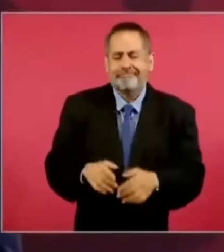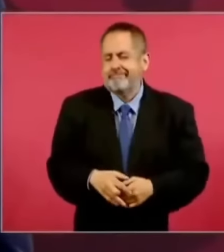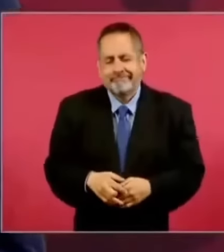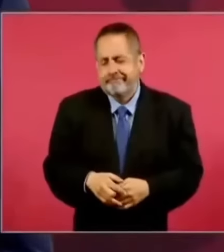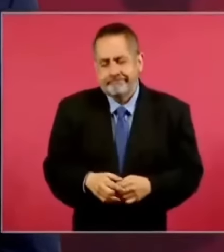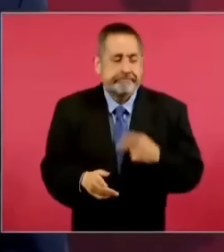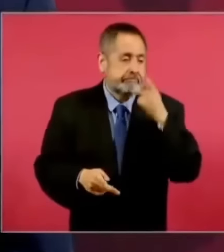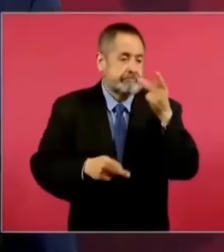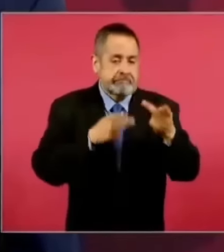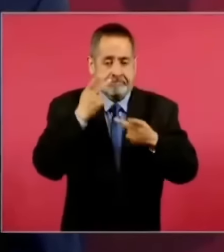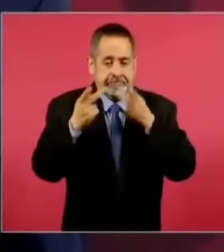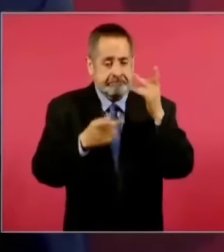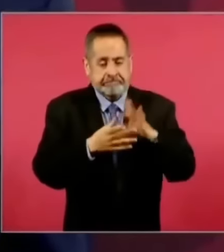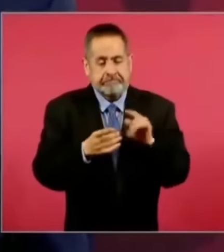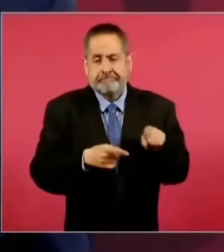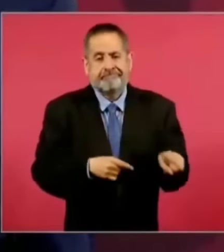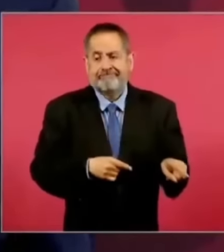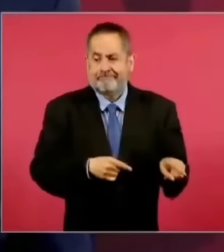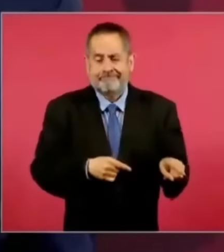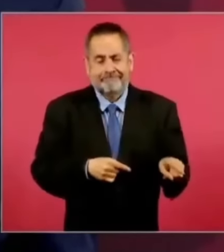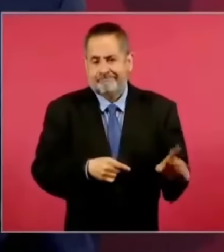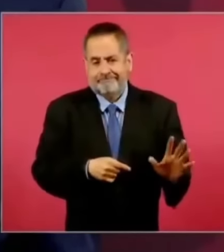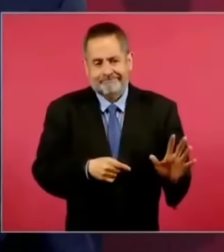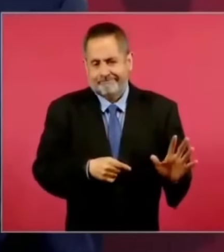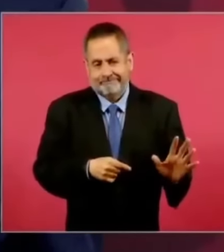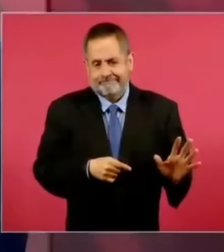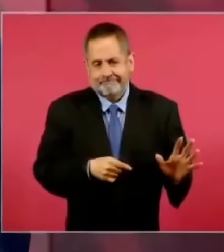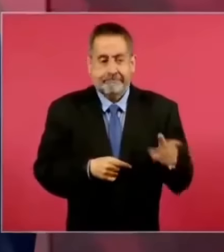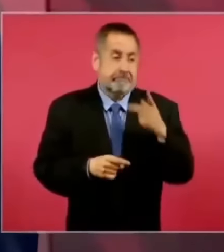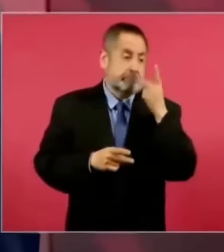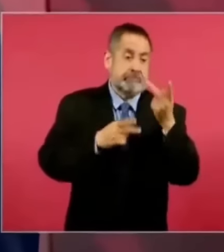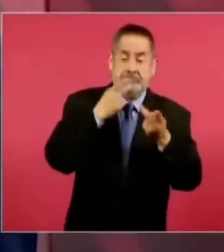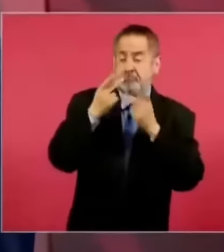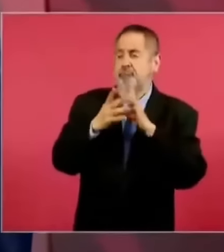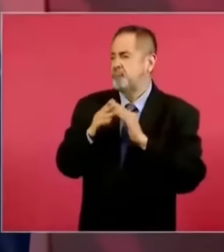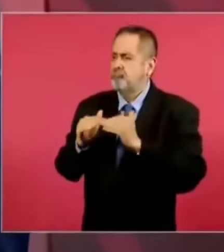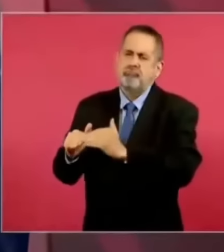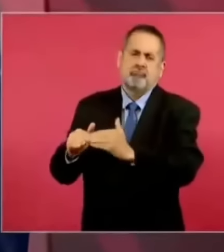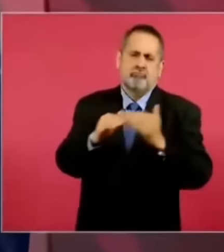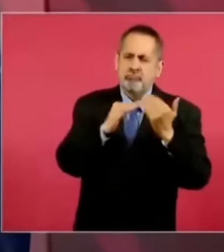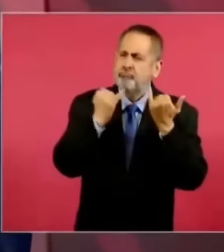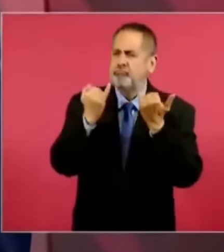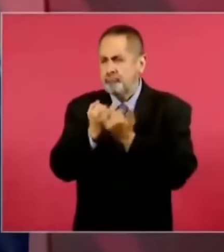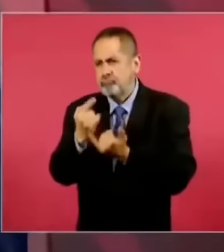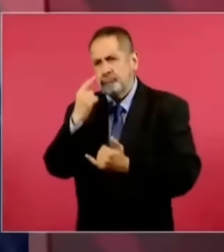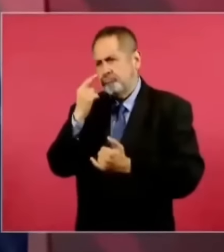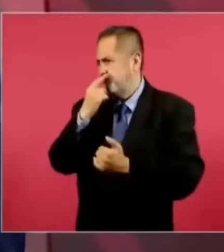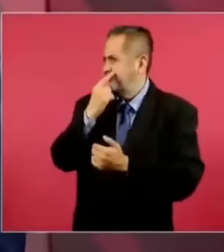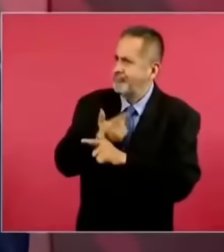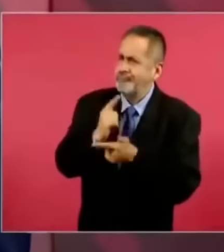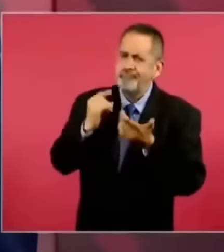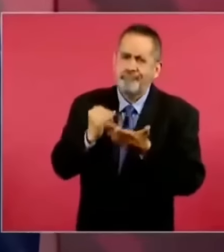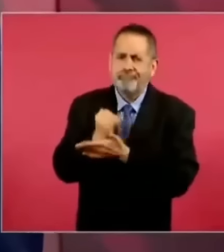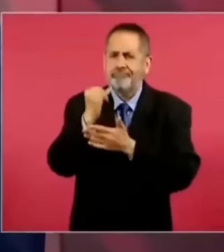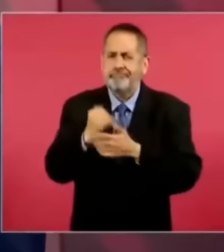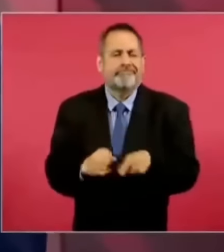democrático. Pero en los hechos